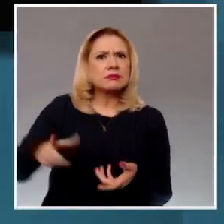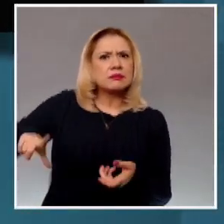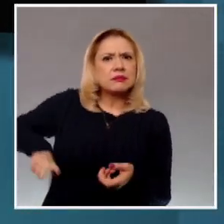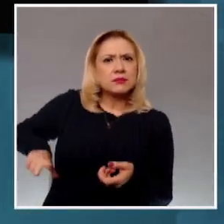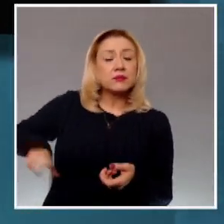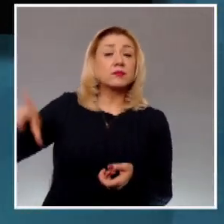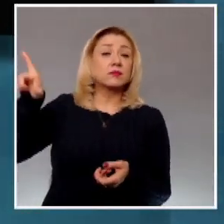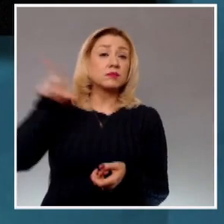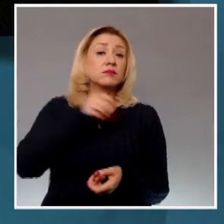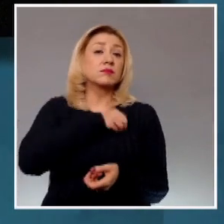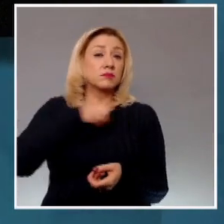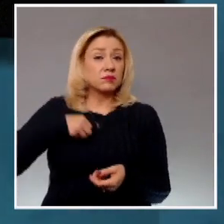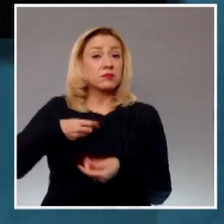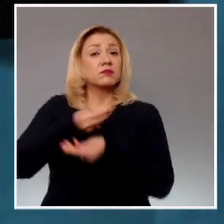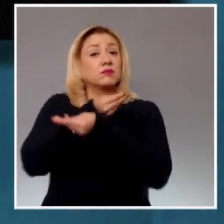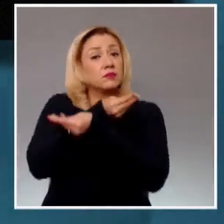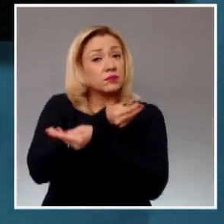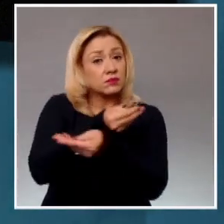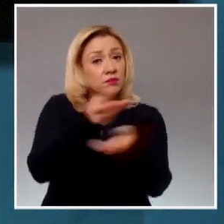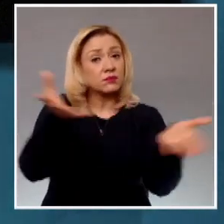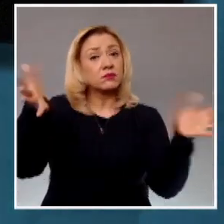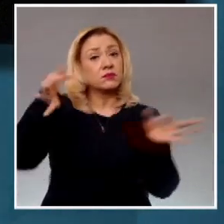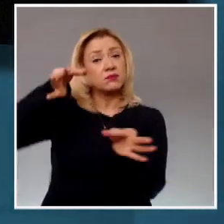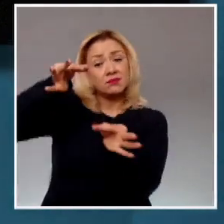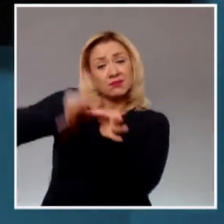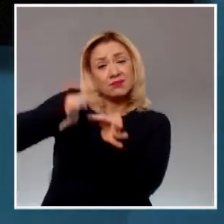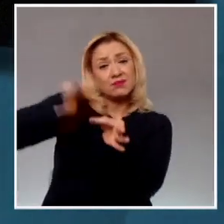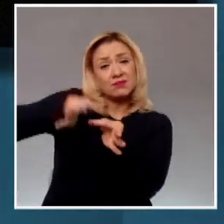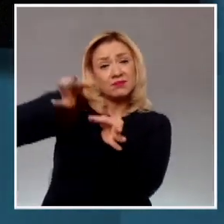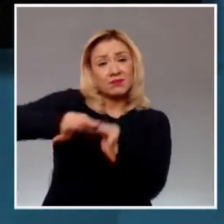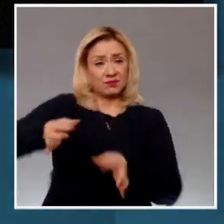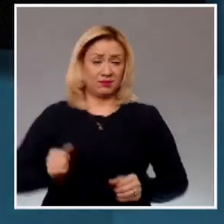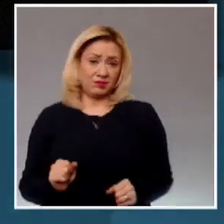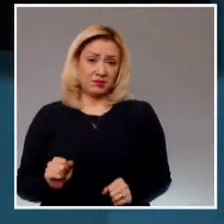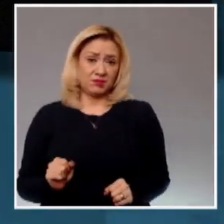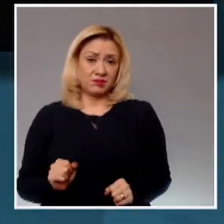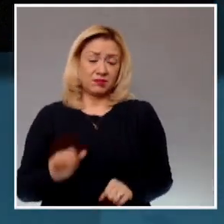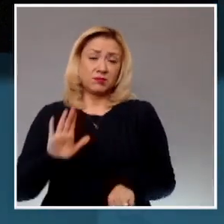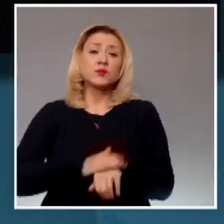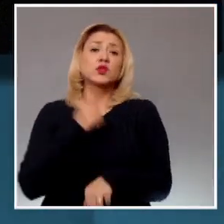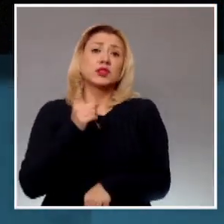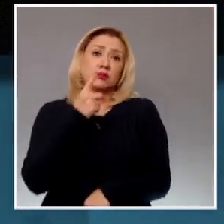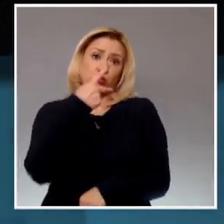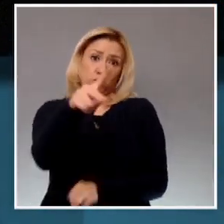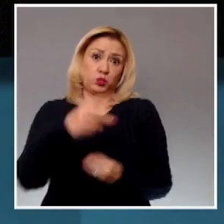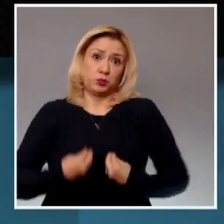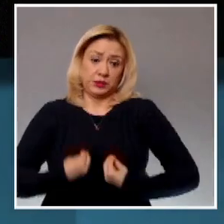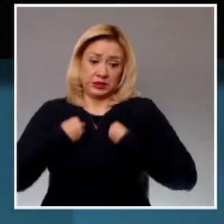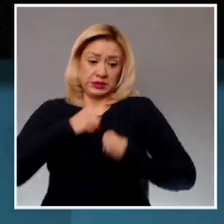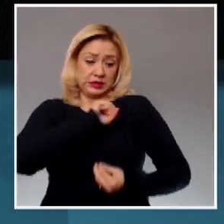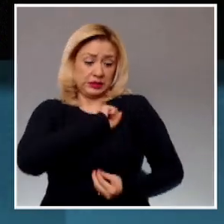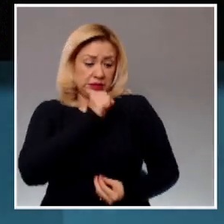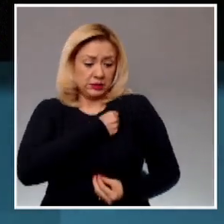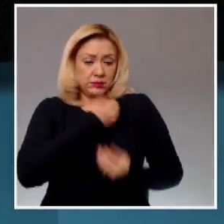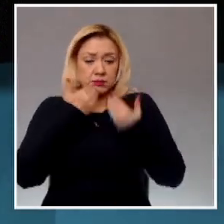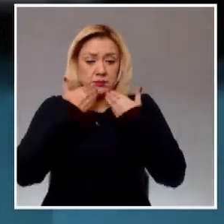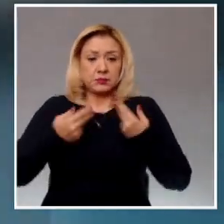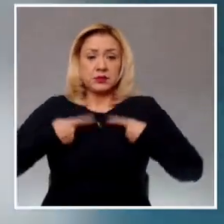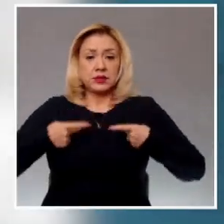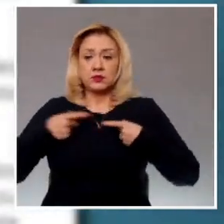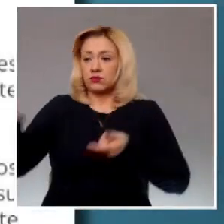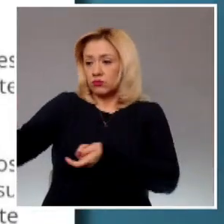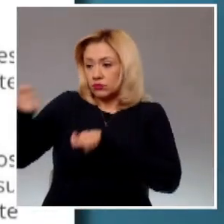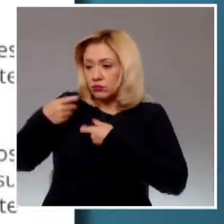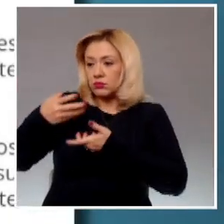derecho oportunamente, ya que de ello depende la vida, la integridad y la seguridad de las personas. Así lo determinó